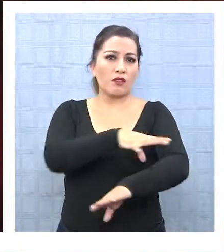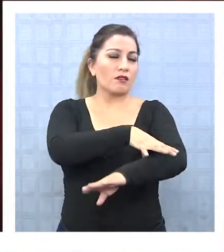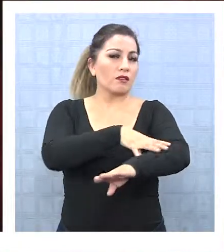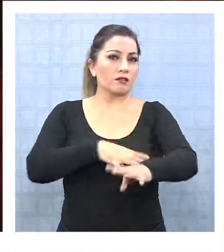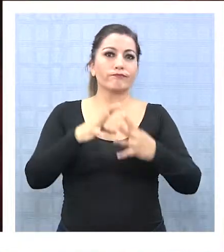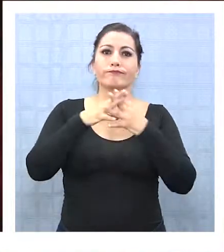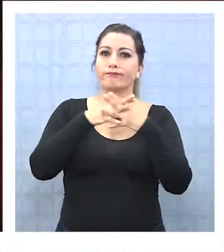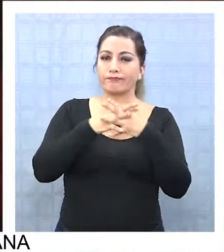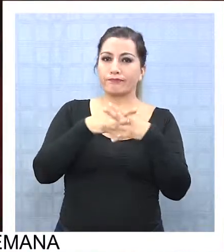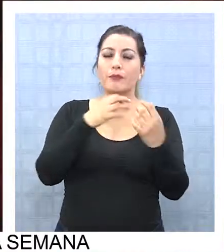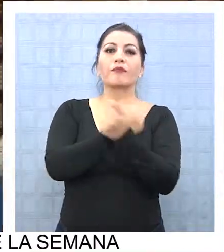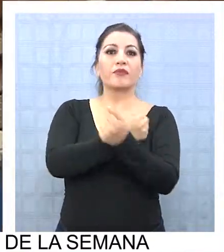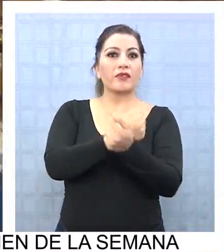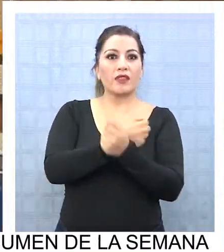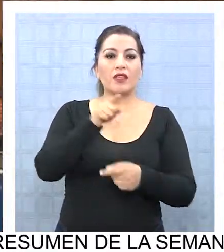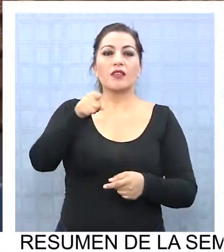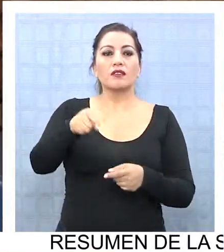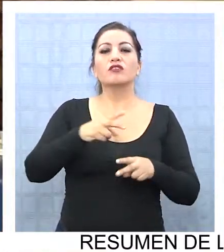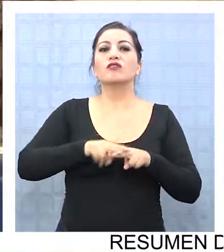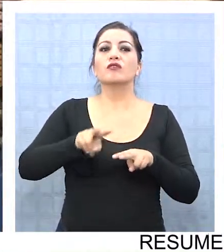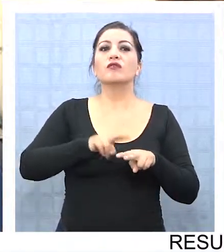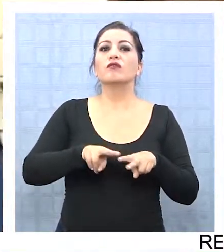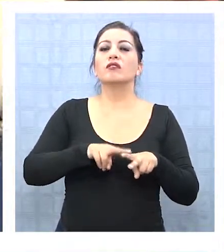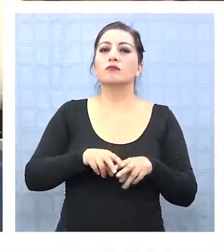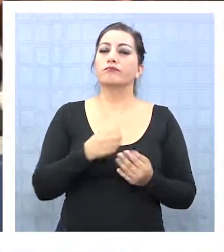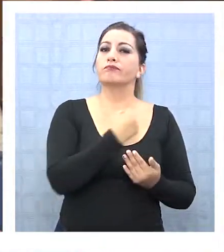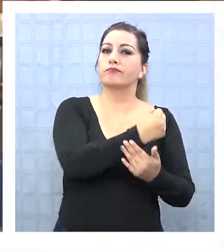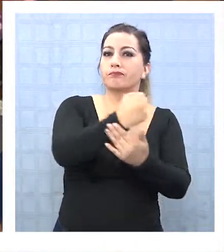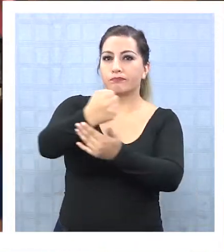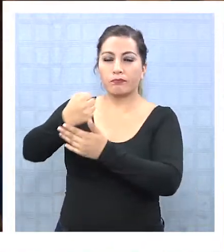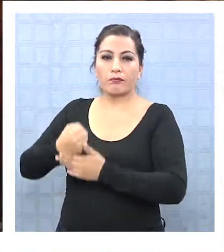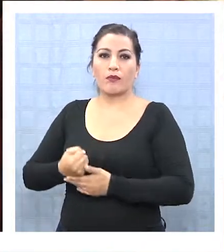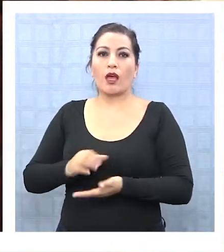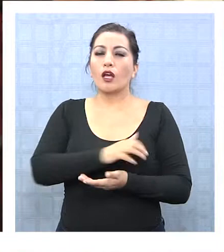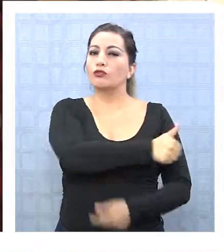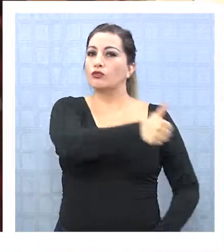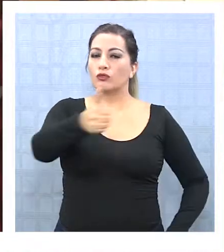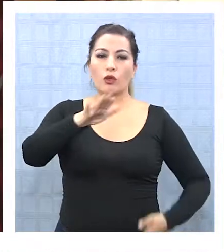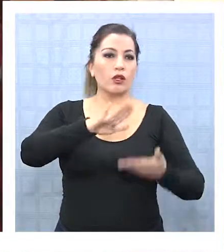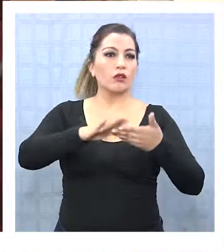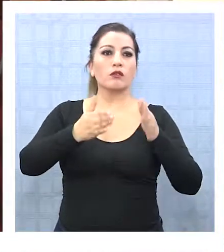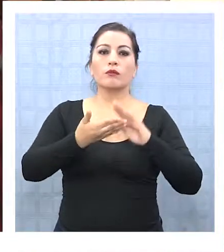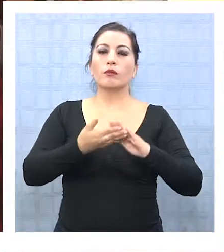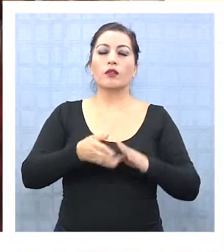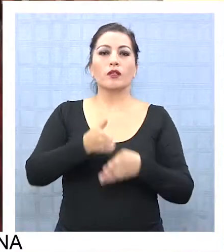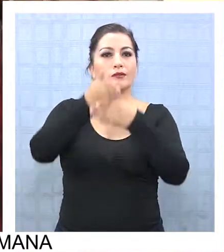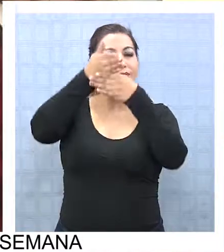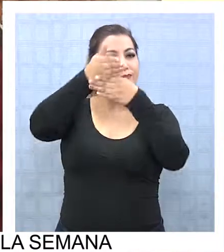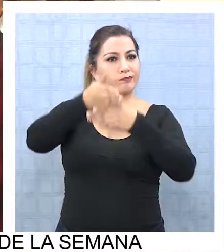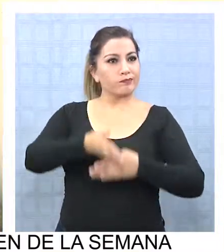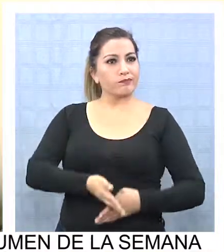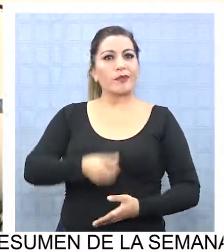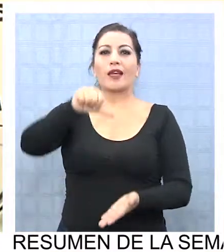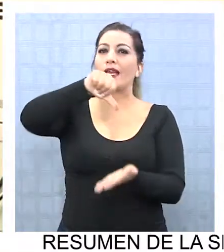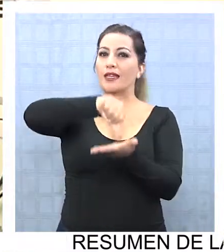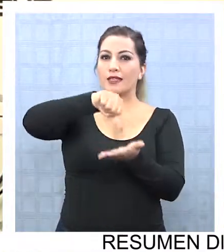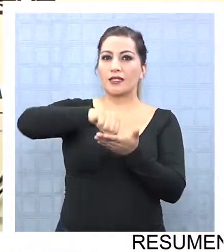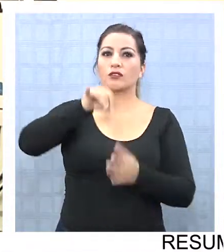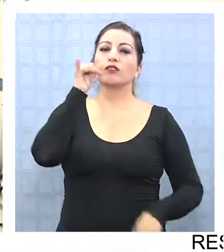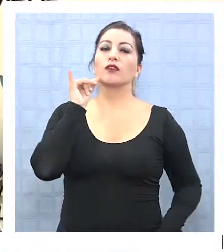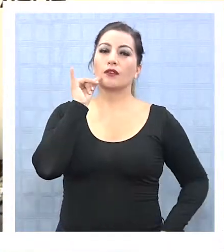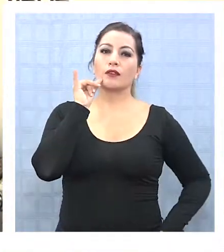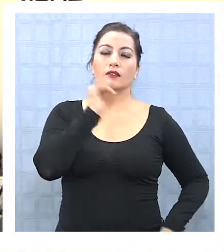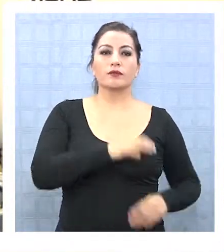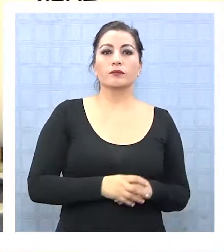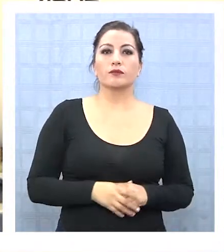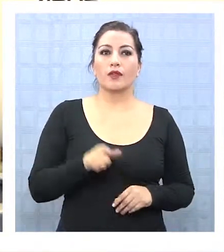Fuerzas Armadas y de Orden, decidió extender los beneficios a toda la comunidad y se instaló en pleno centro